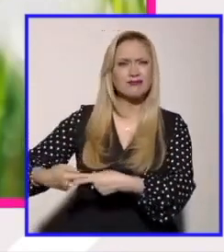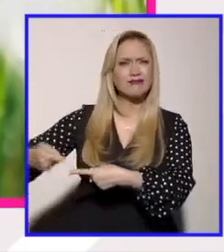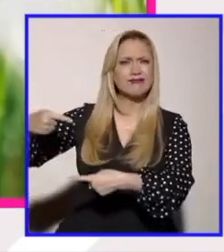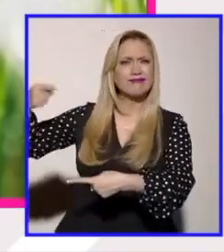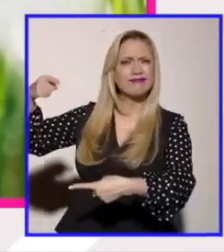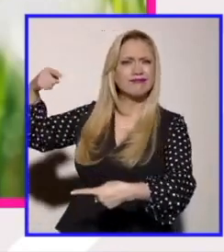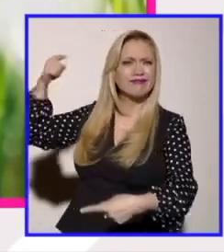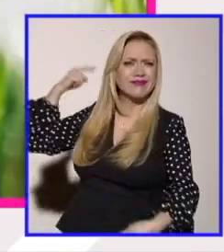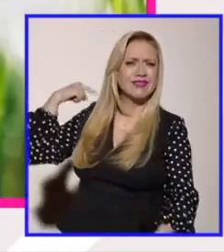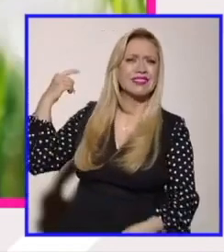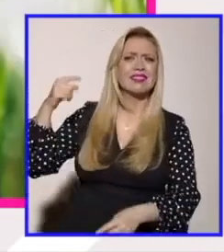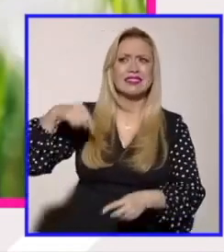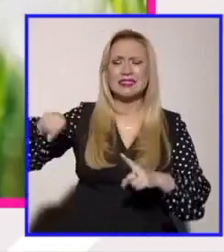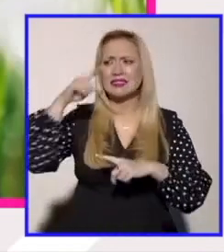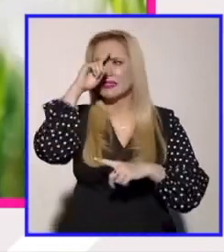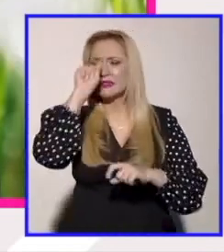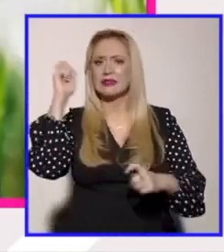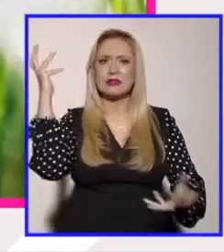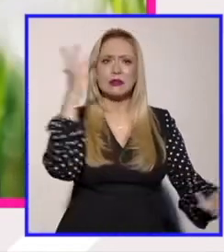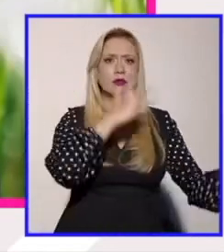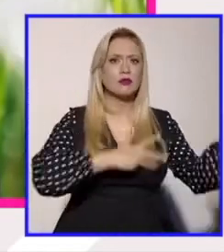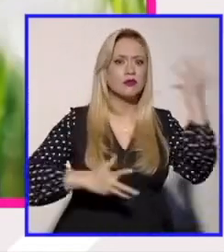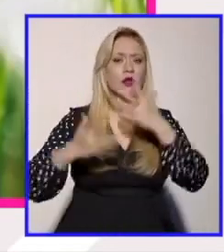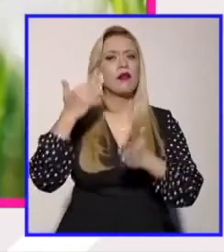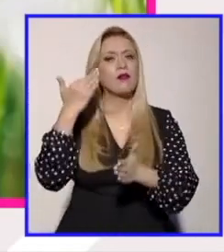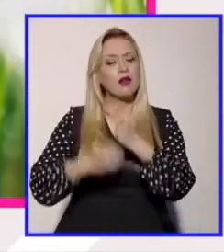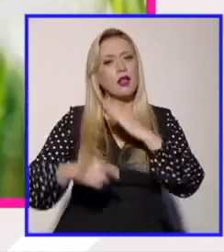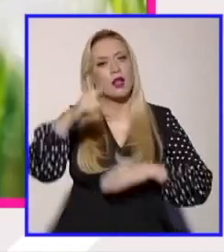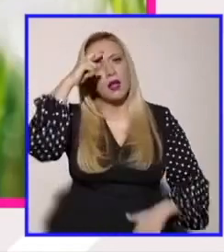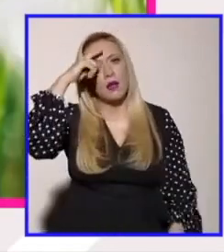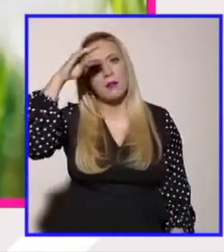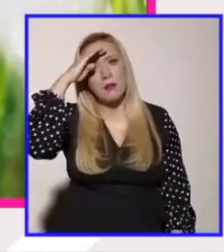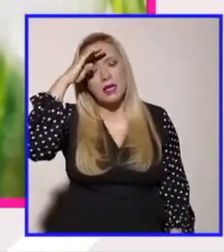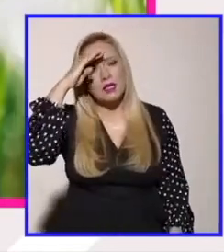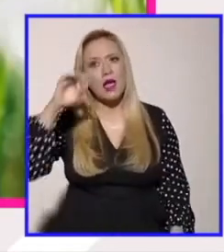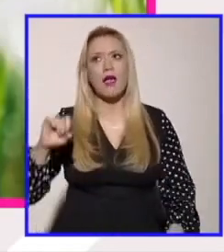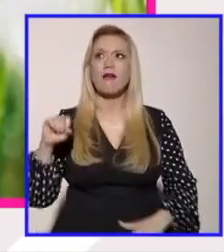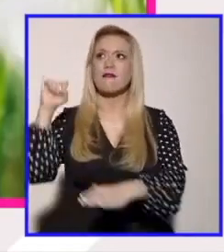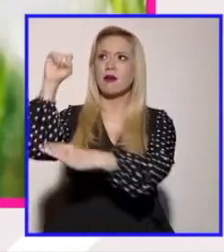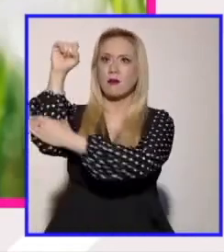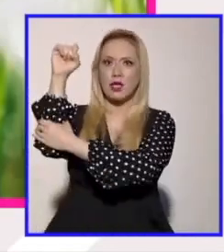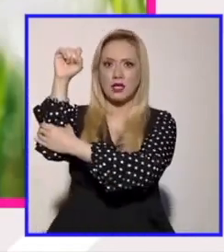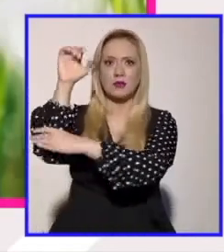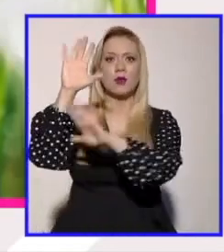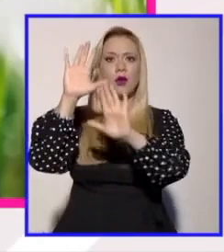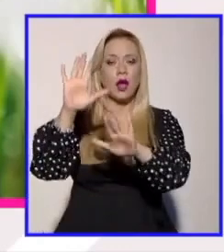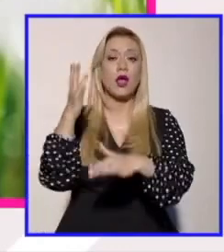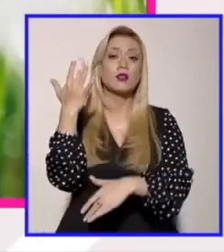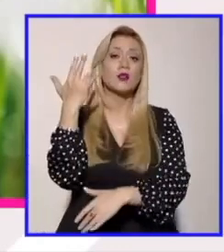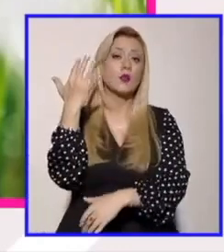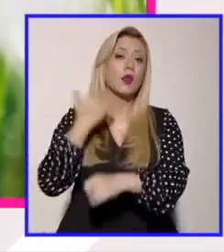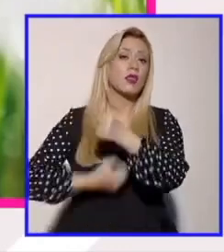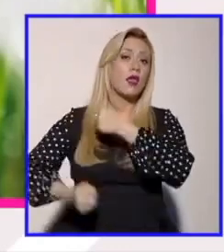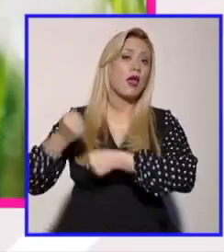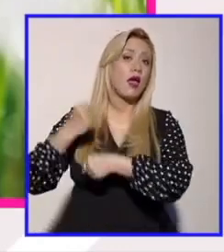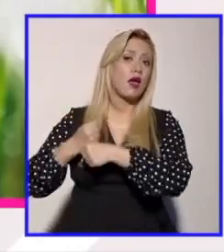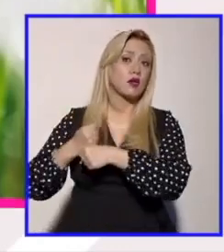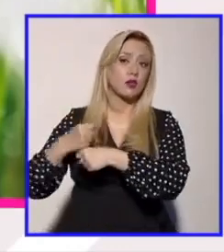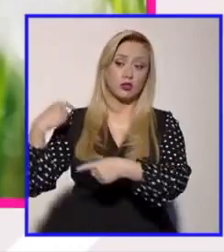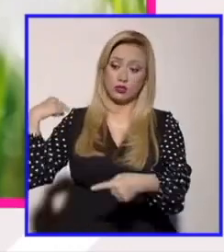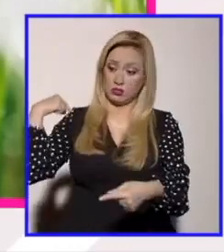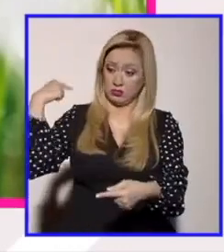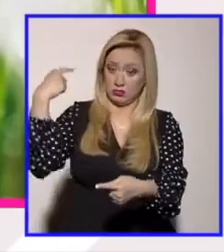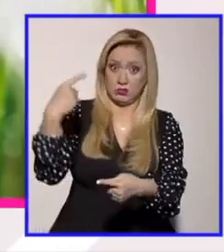capítulo quizás no tomamos conciencia de que eso atravesaba el feminismo sino hasta hace 50 años pero bueno llevamos 50